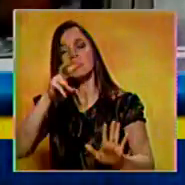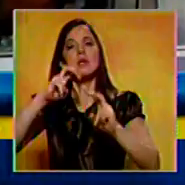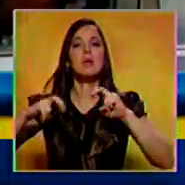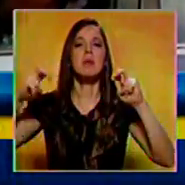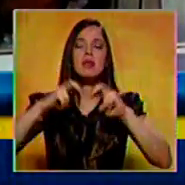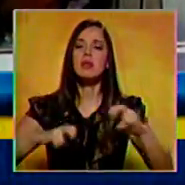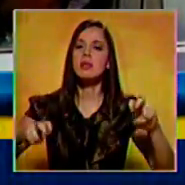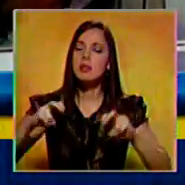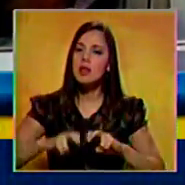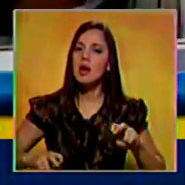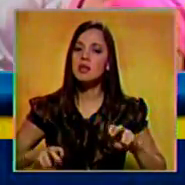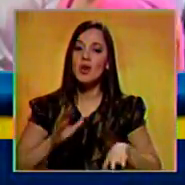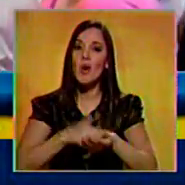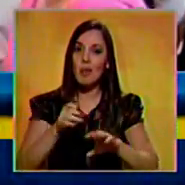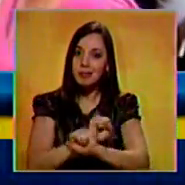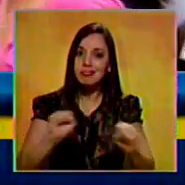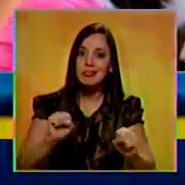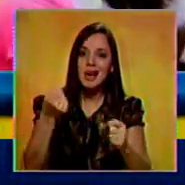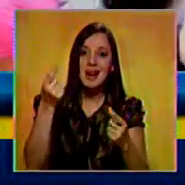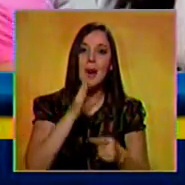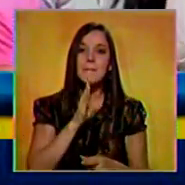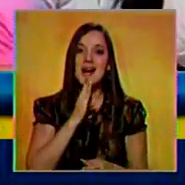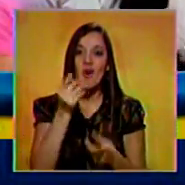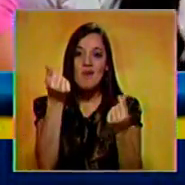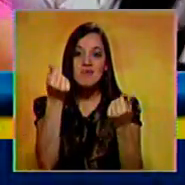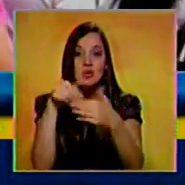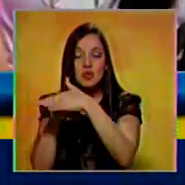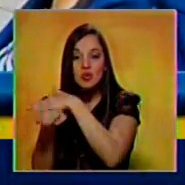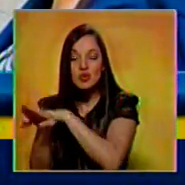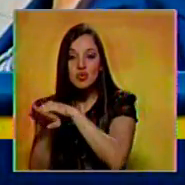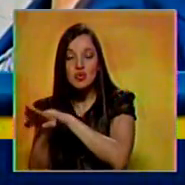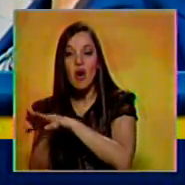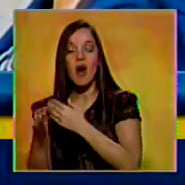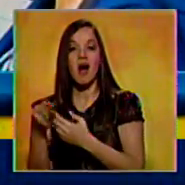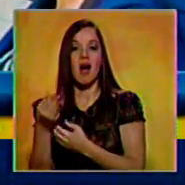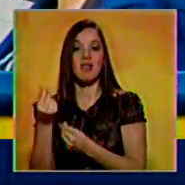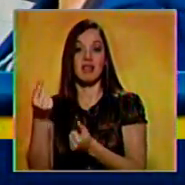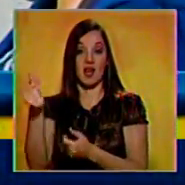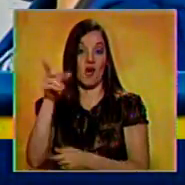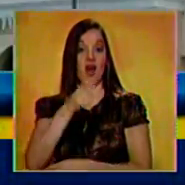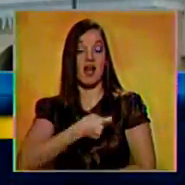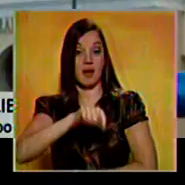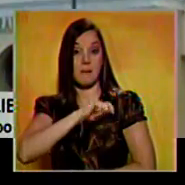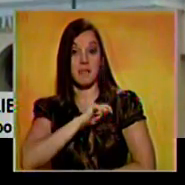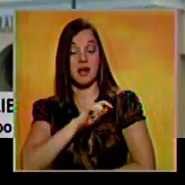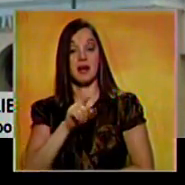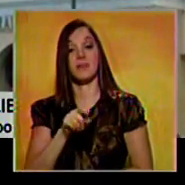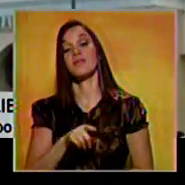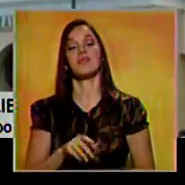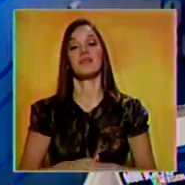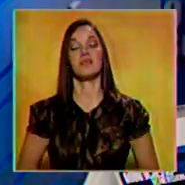sobre el reciente fraude millonario a través del desaparecido Banco Peravia, dirigido por ejecutivos venezolanos.